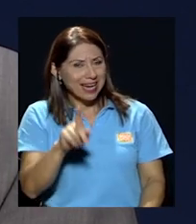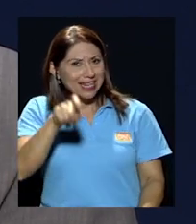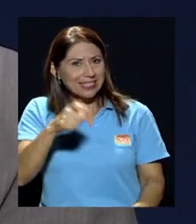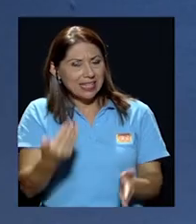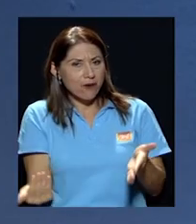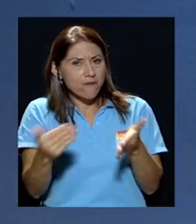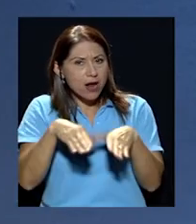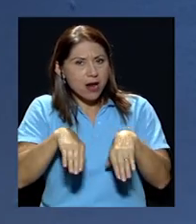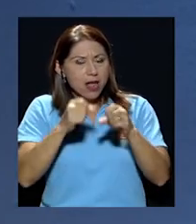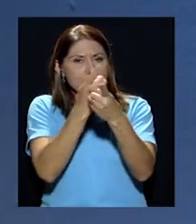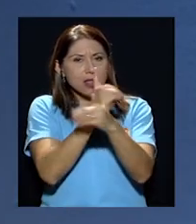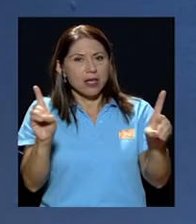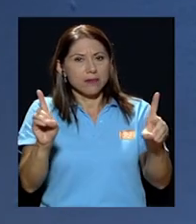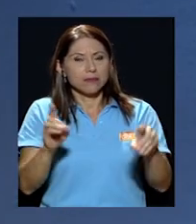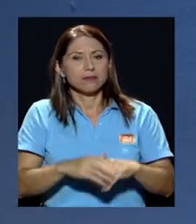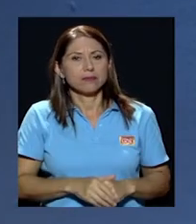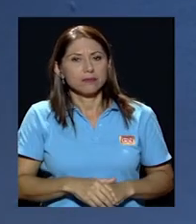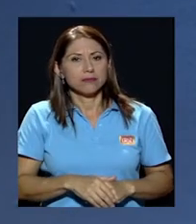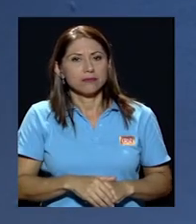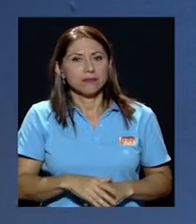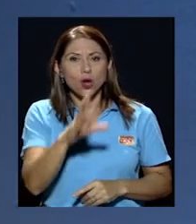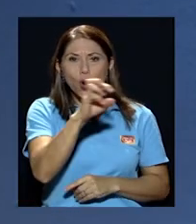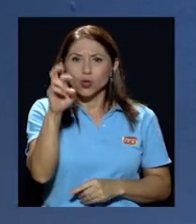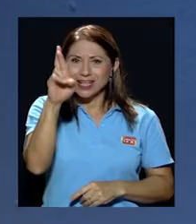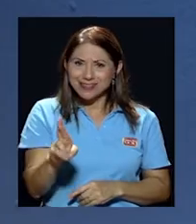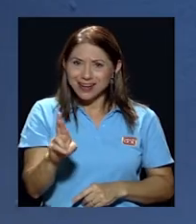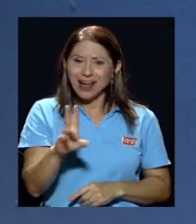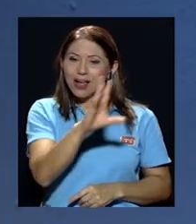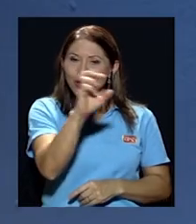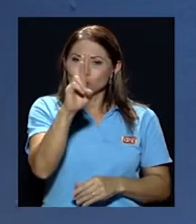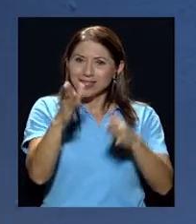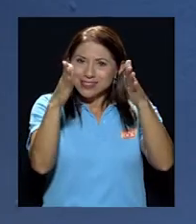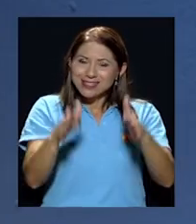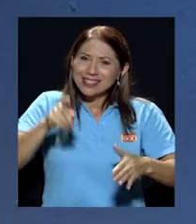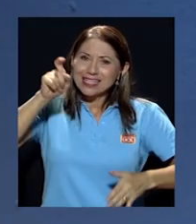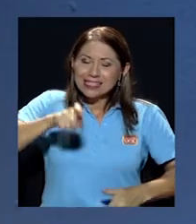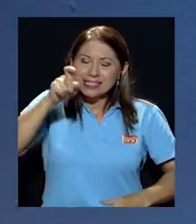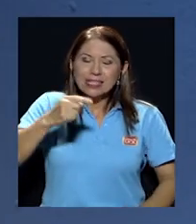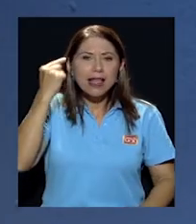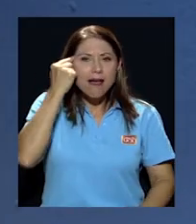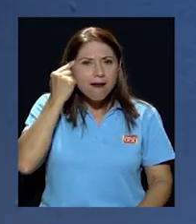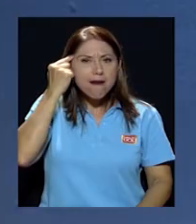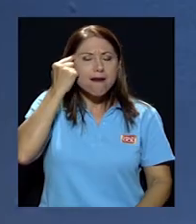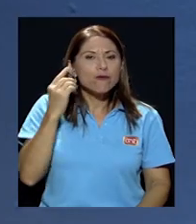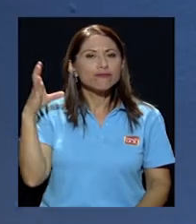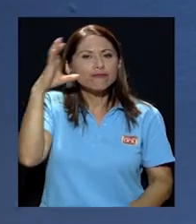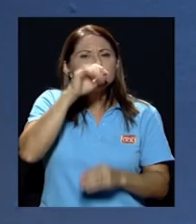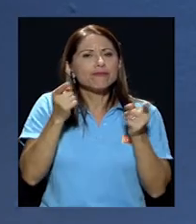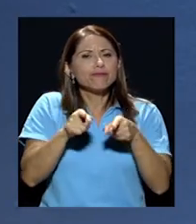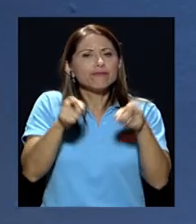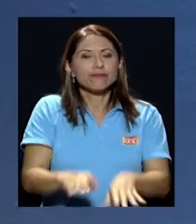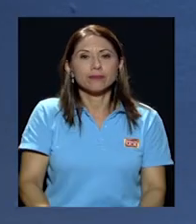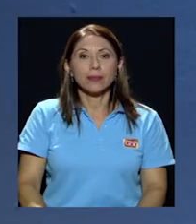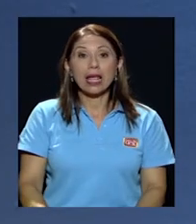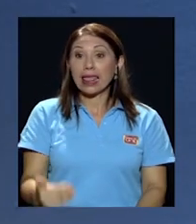democracia Costa Rica necesita el costarricense necesita tomar conciencia de lo que le está pasando tenemos un